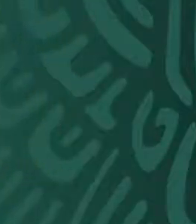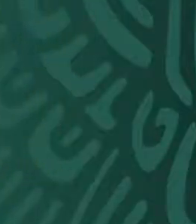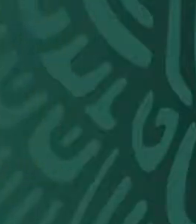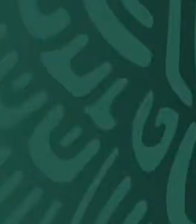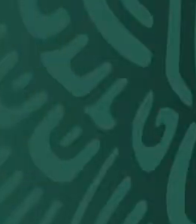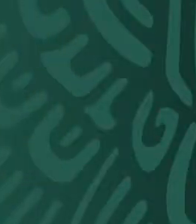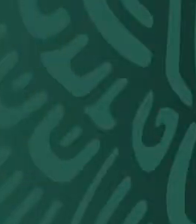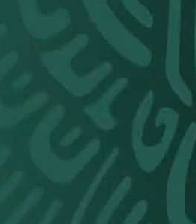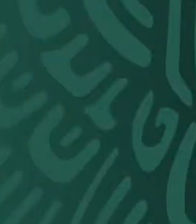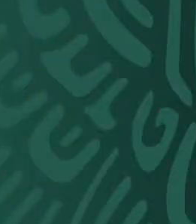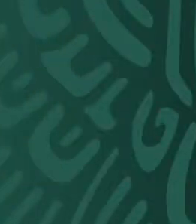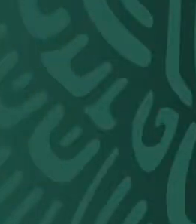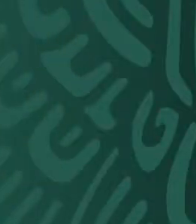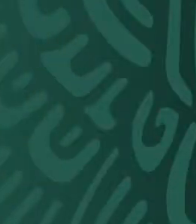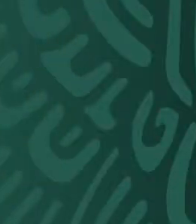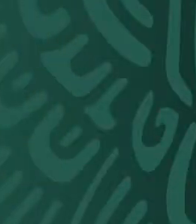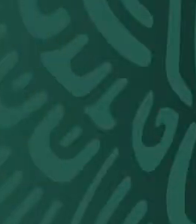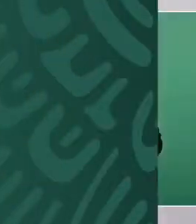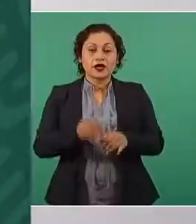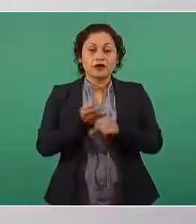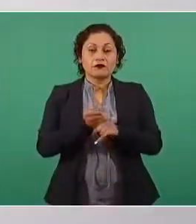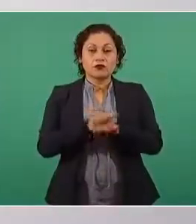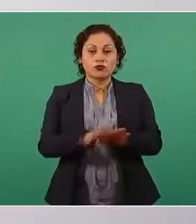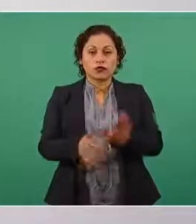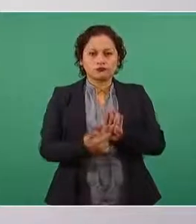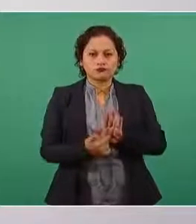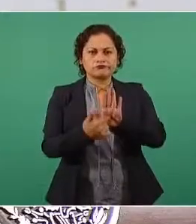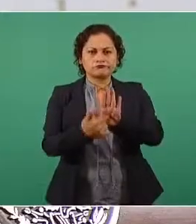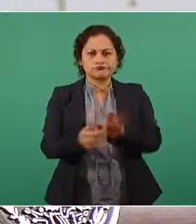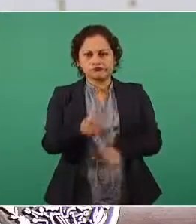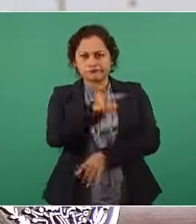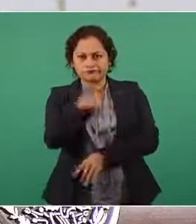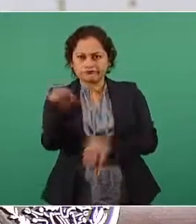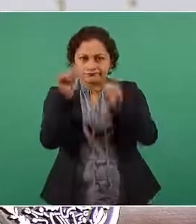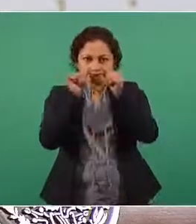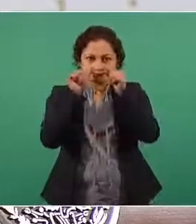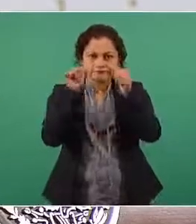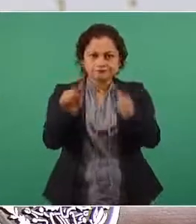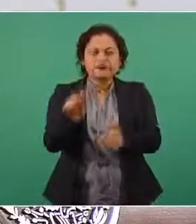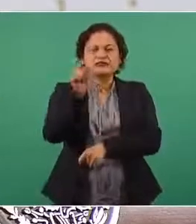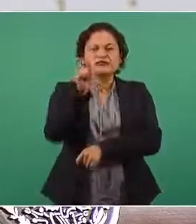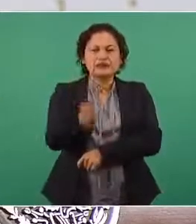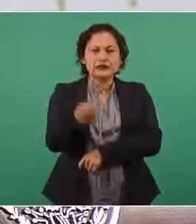Vamos a dar a conocer que ayer se